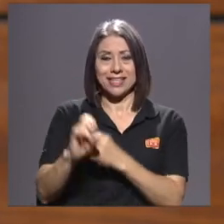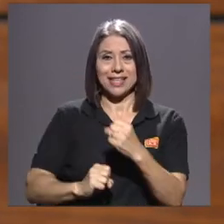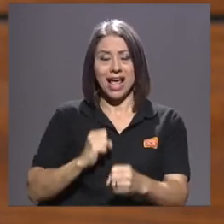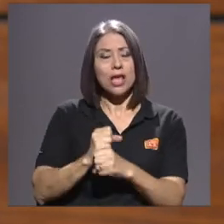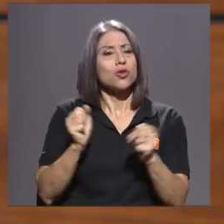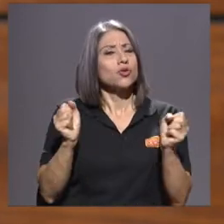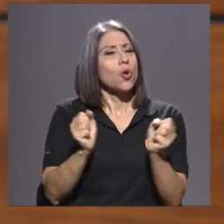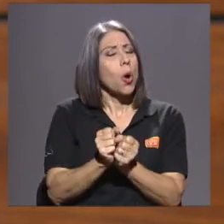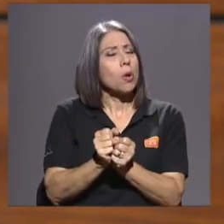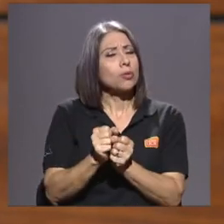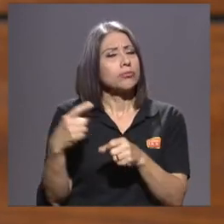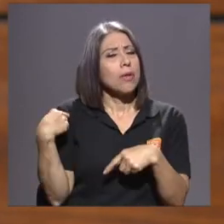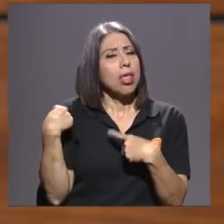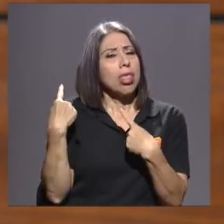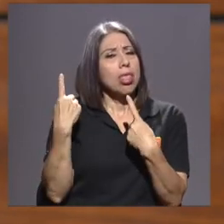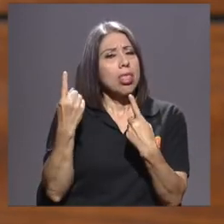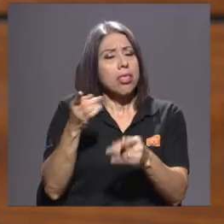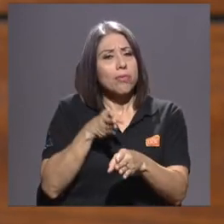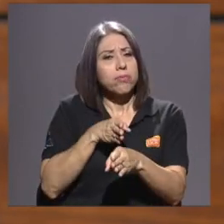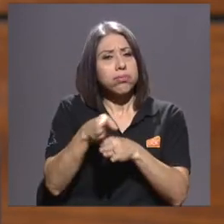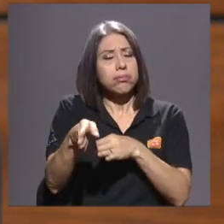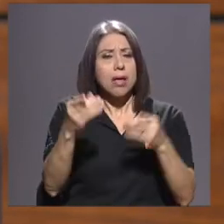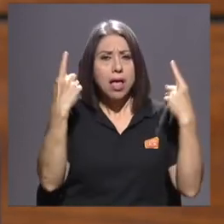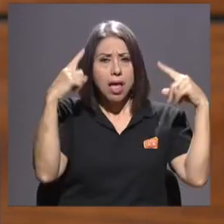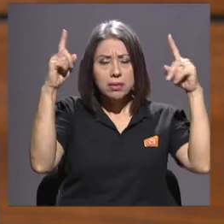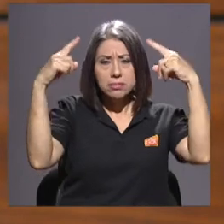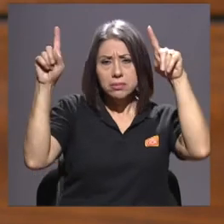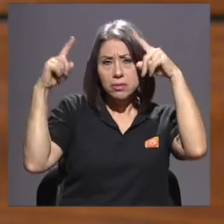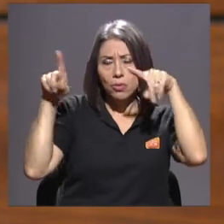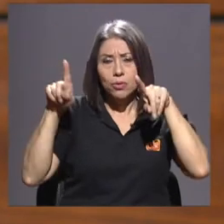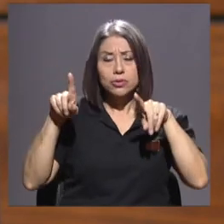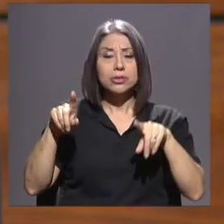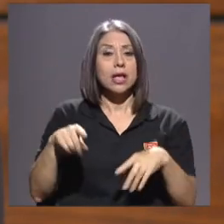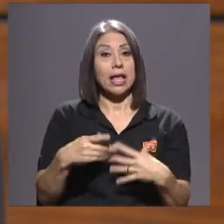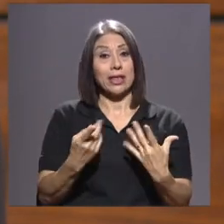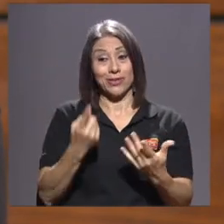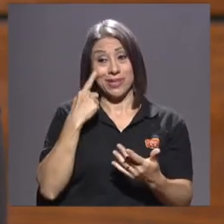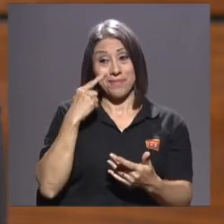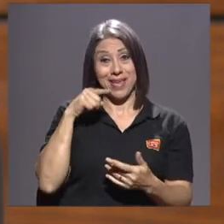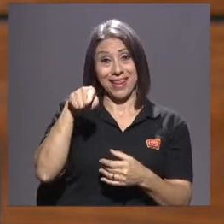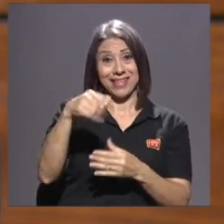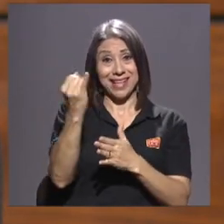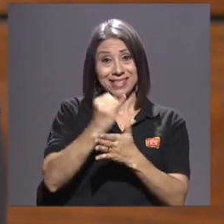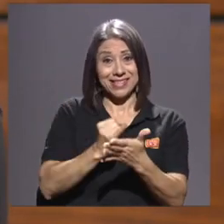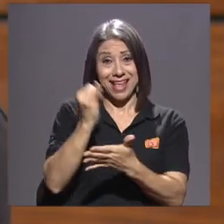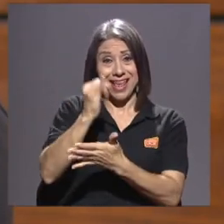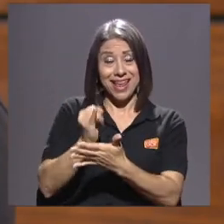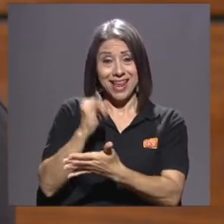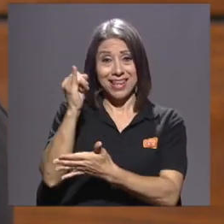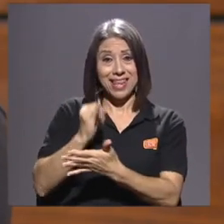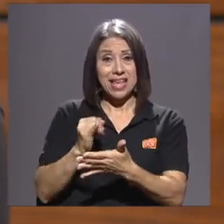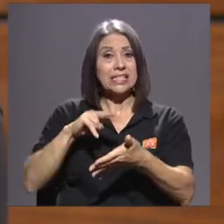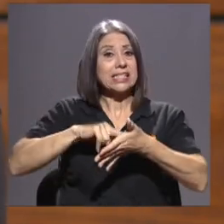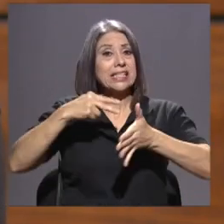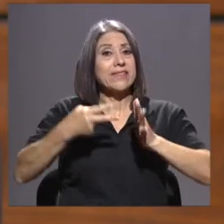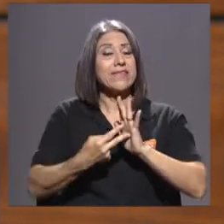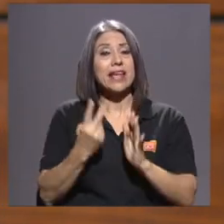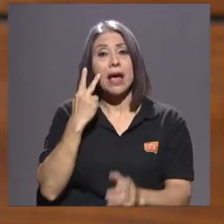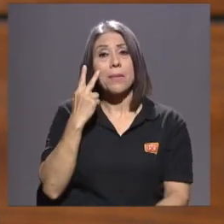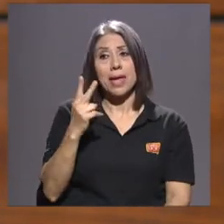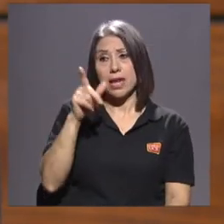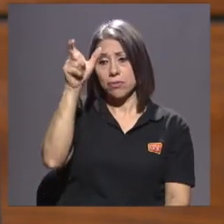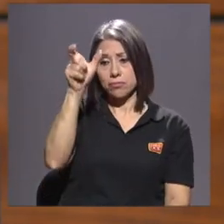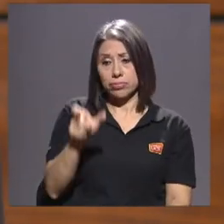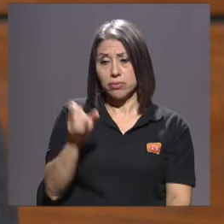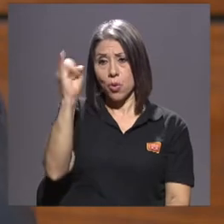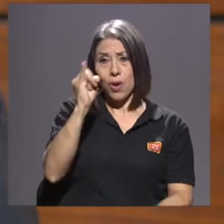prolongada, llena de éxitos. Entonces, ver esta serie implica ver un artista que ya